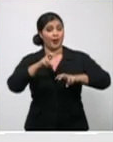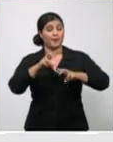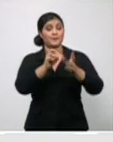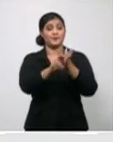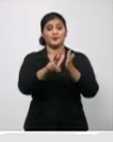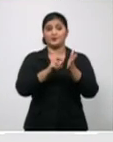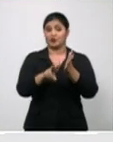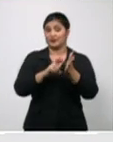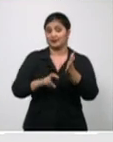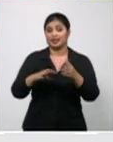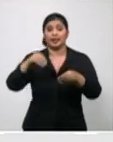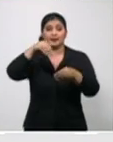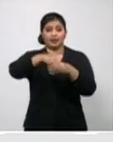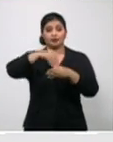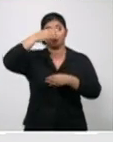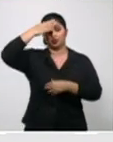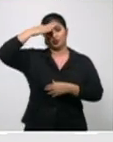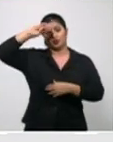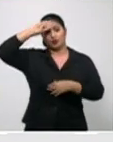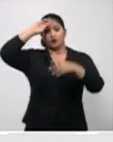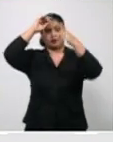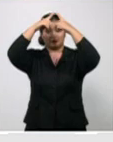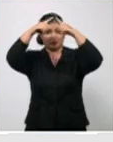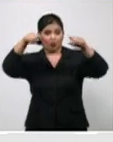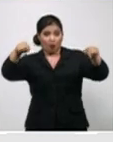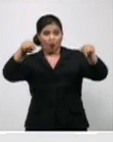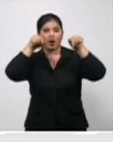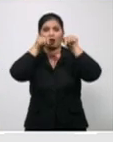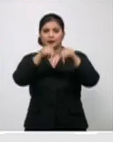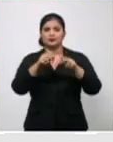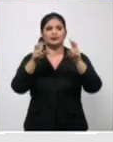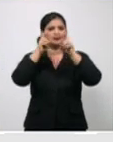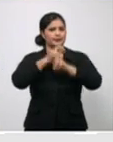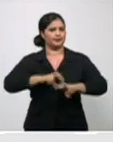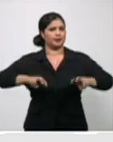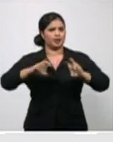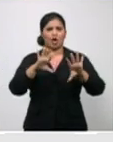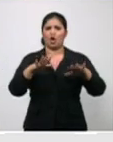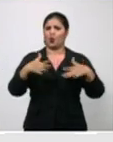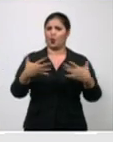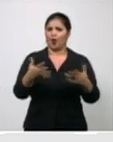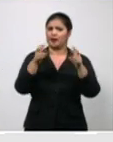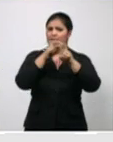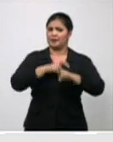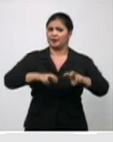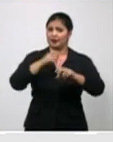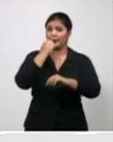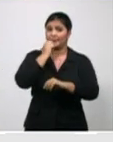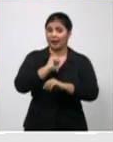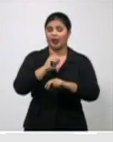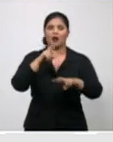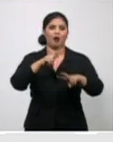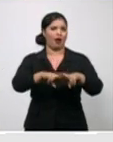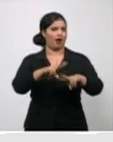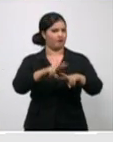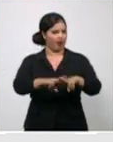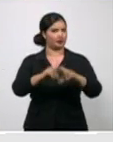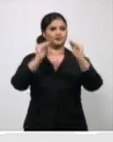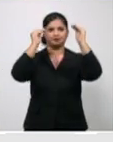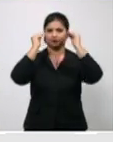con el mayor por ciento, con el mayor número, teniendo en cuenta su complejidad, pero le sigue Santiago, Matanzas,